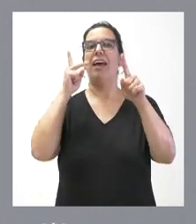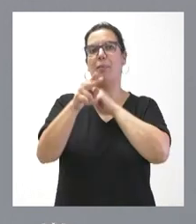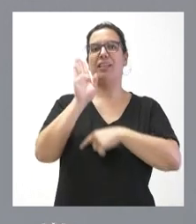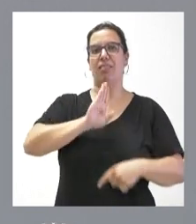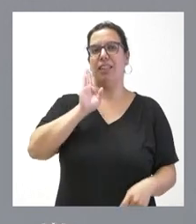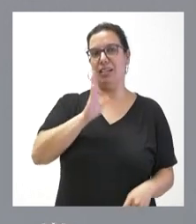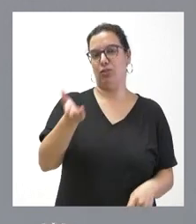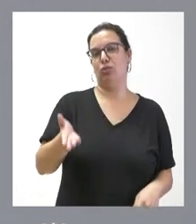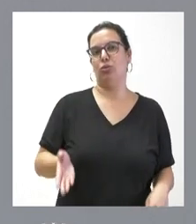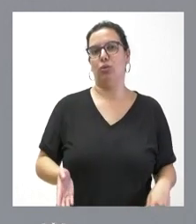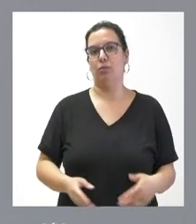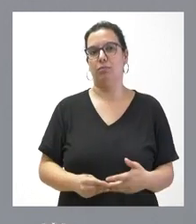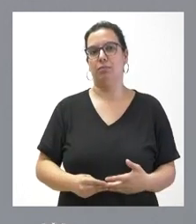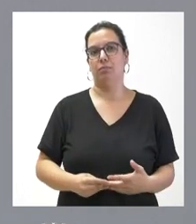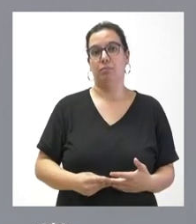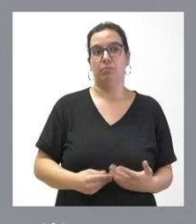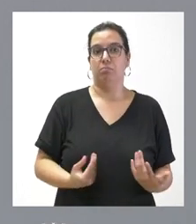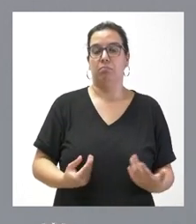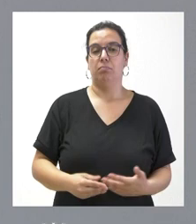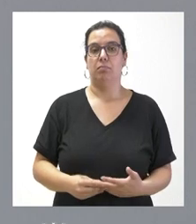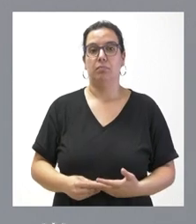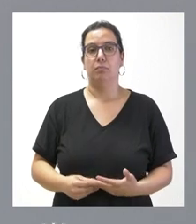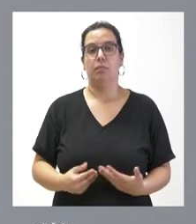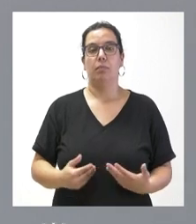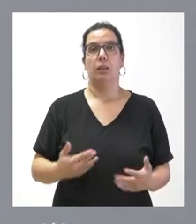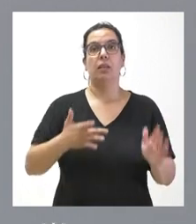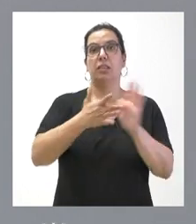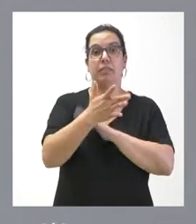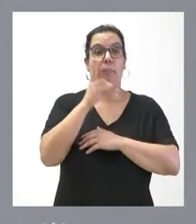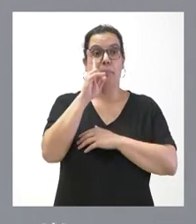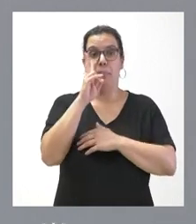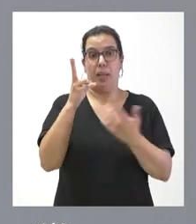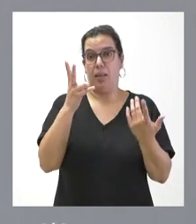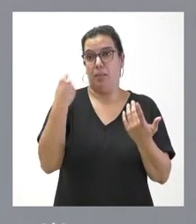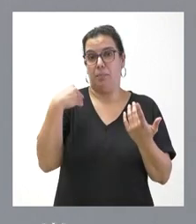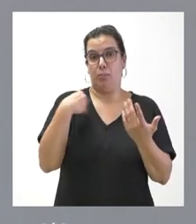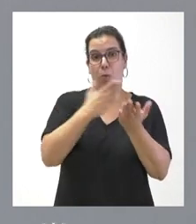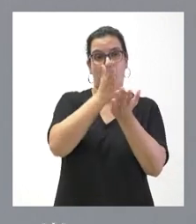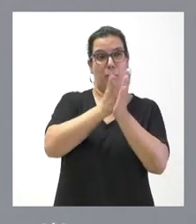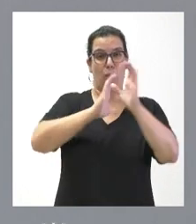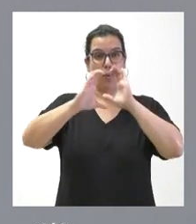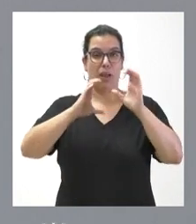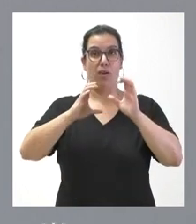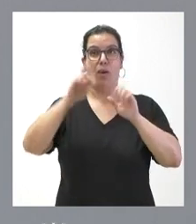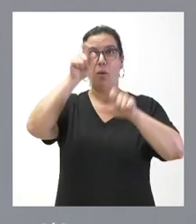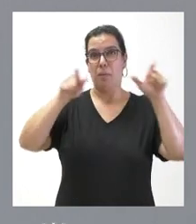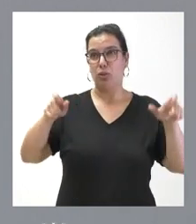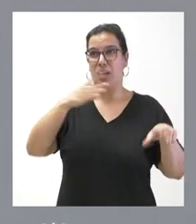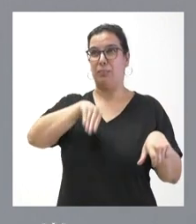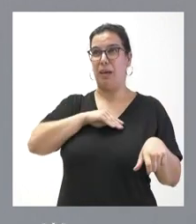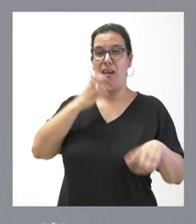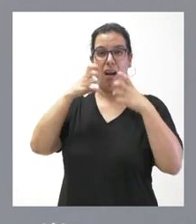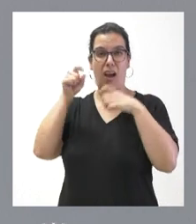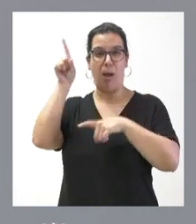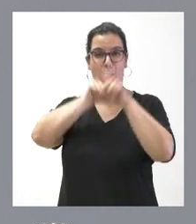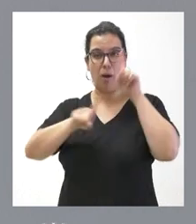existencia de estos problemas para muchas personas. No tienen más que ver ustedes a través de los medios de comunicación. Tanta gente como en España se queja de